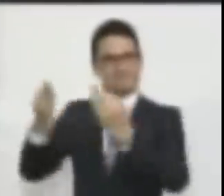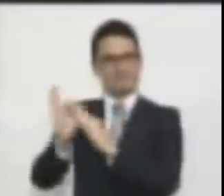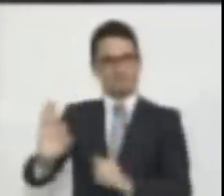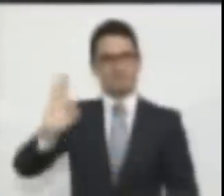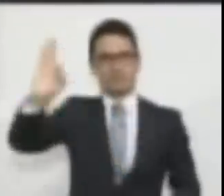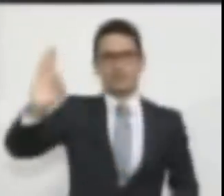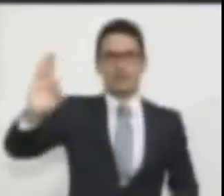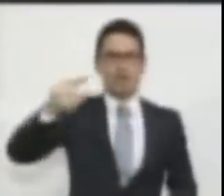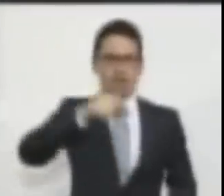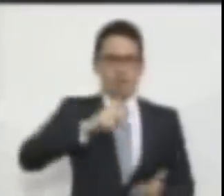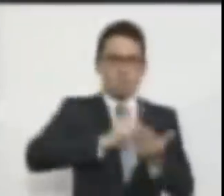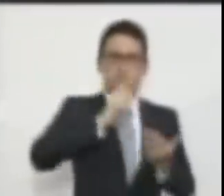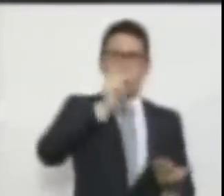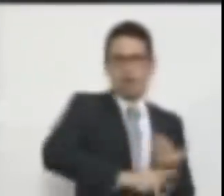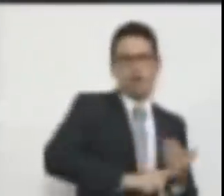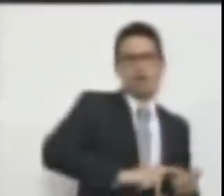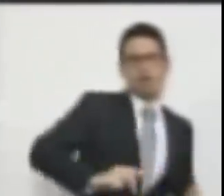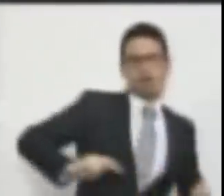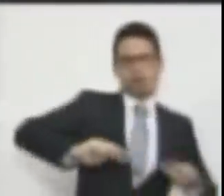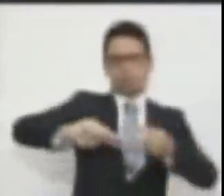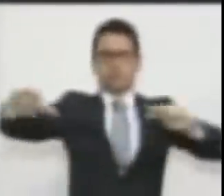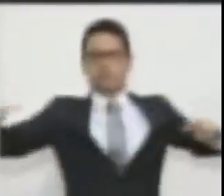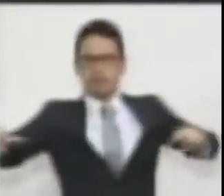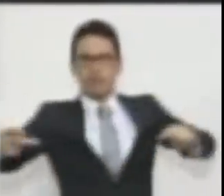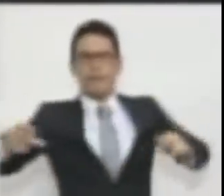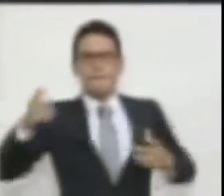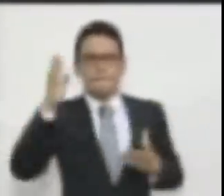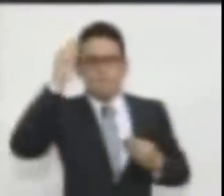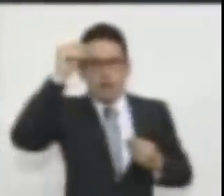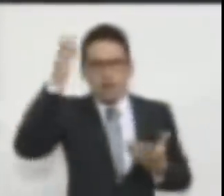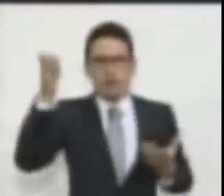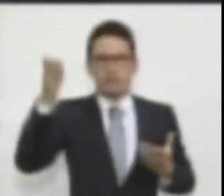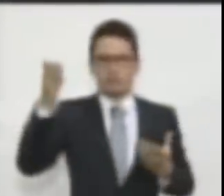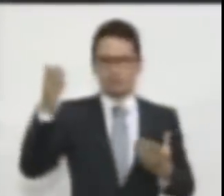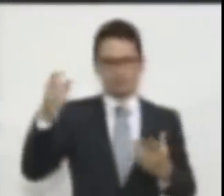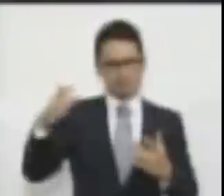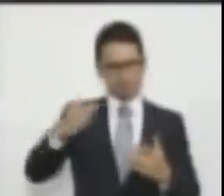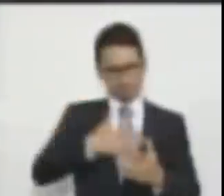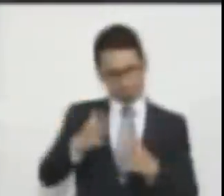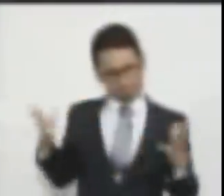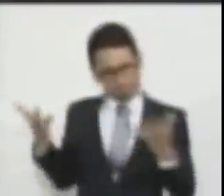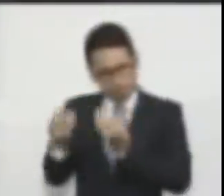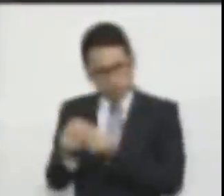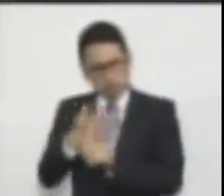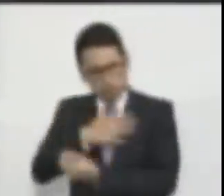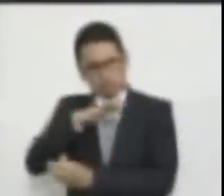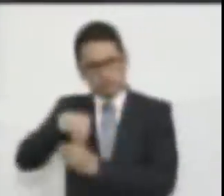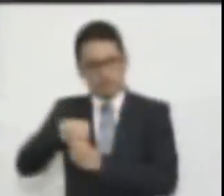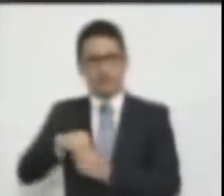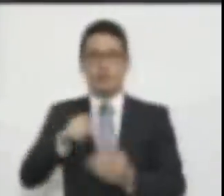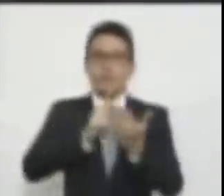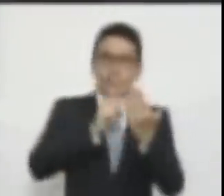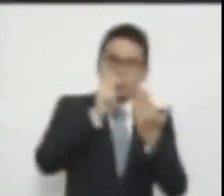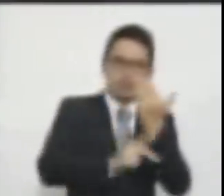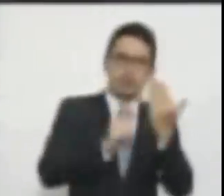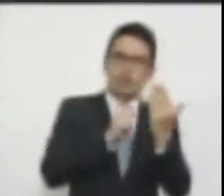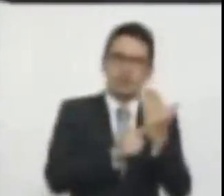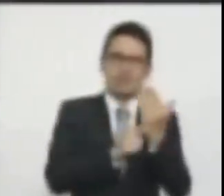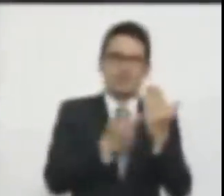que este proyecto va en contravía de los valores de la civilización a la cual yo pertenezco porque este proyecto